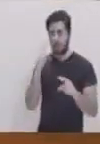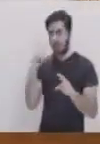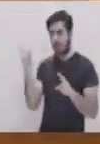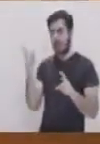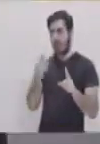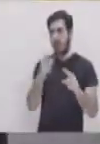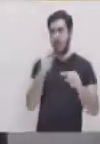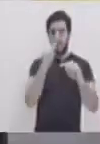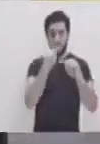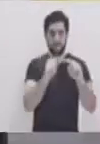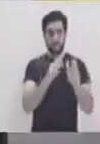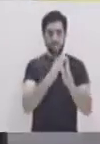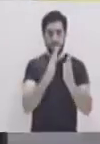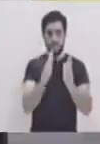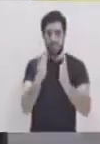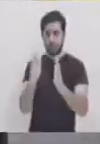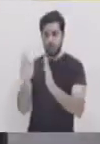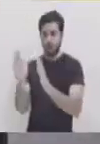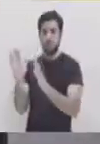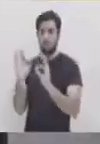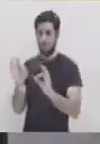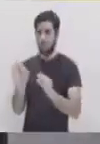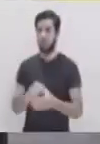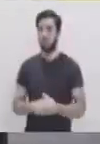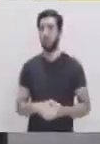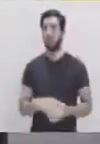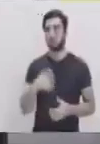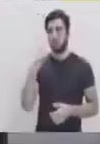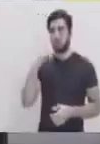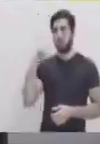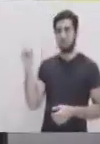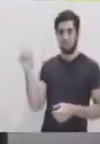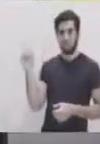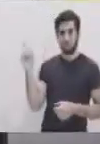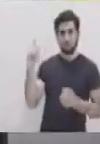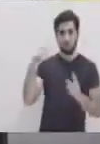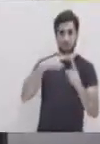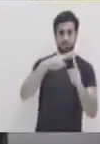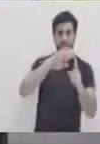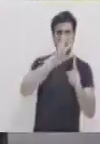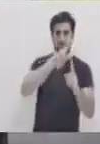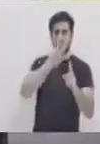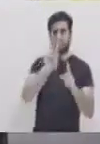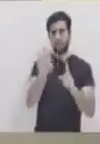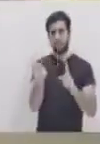Puedo dividirlo en más segmentos, pero yo lo voy a dividir en esta forma.